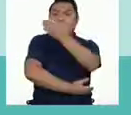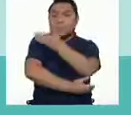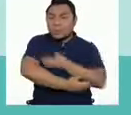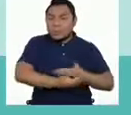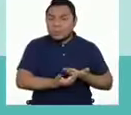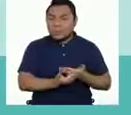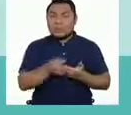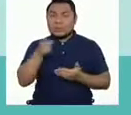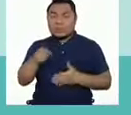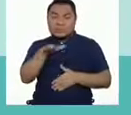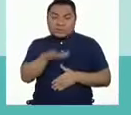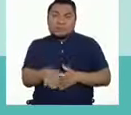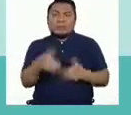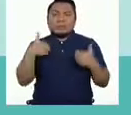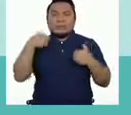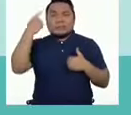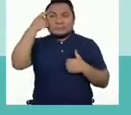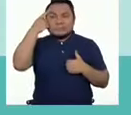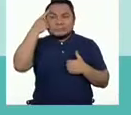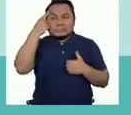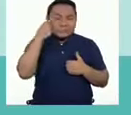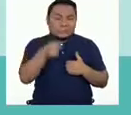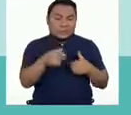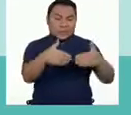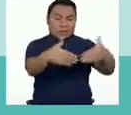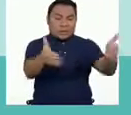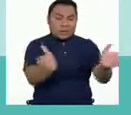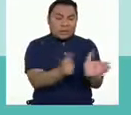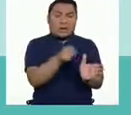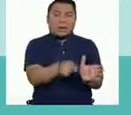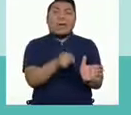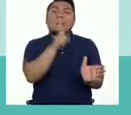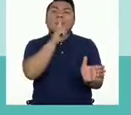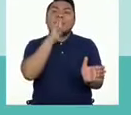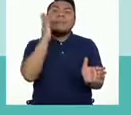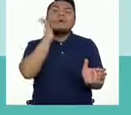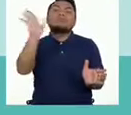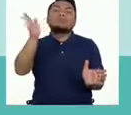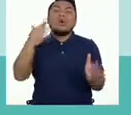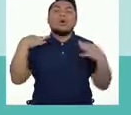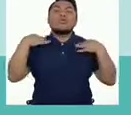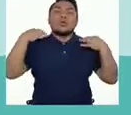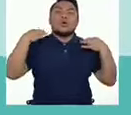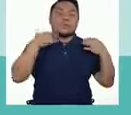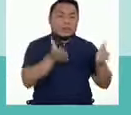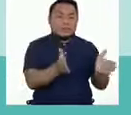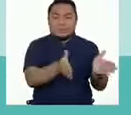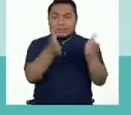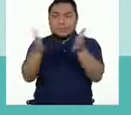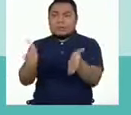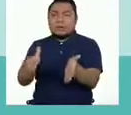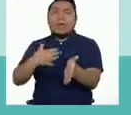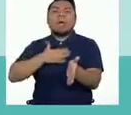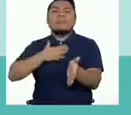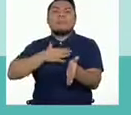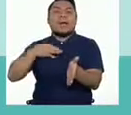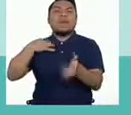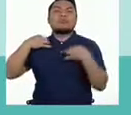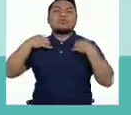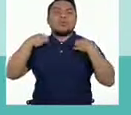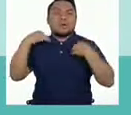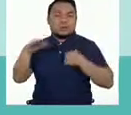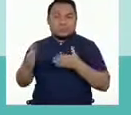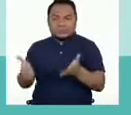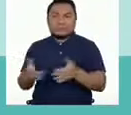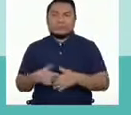David tiene dos cajas. En una caja va la ropa de sus padres y en otra la suya. En la